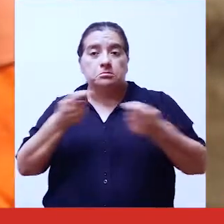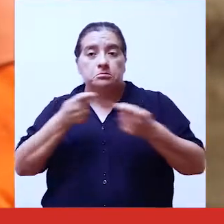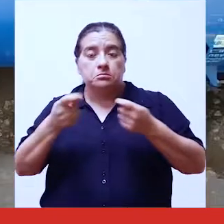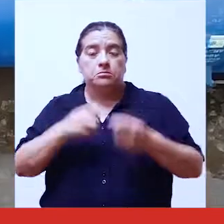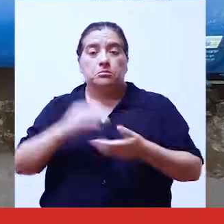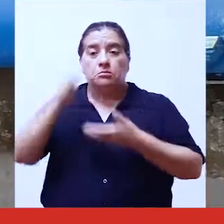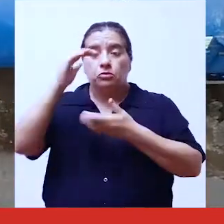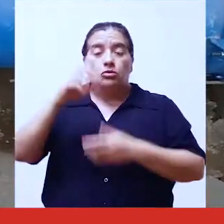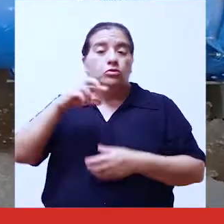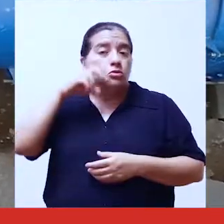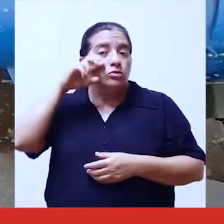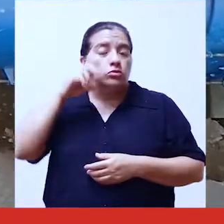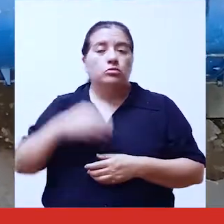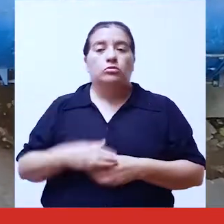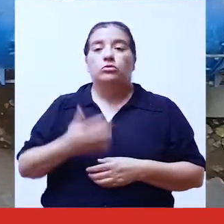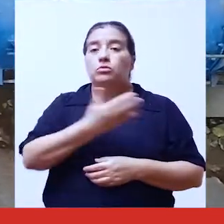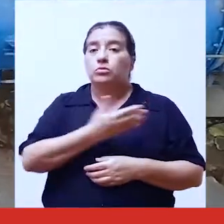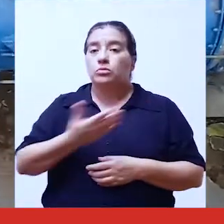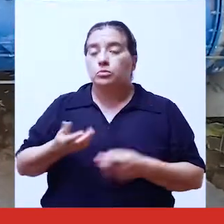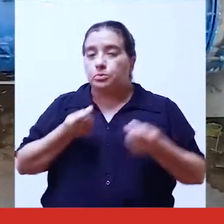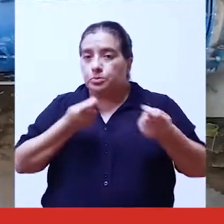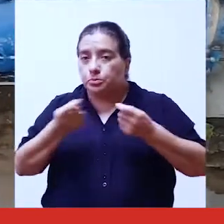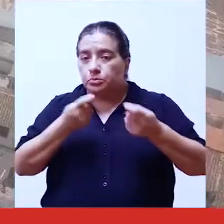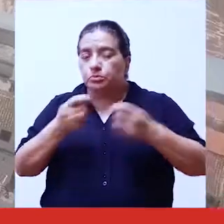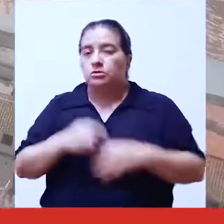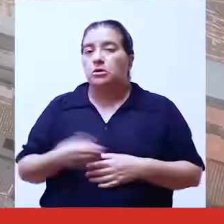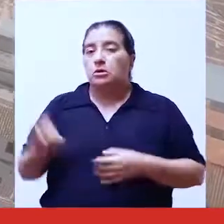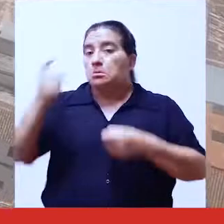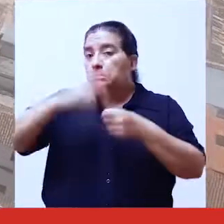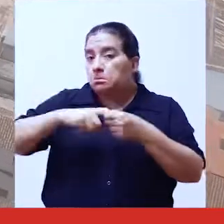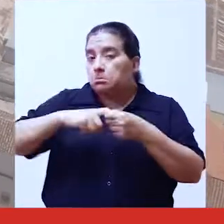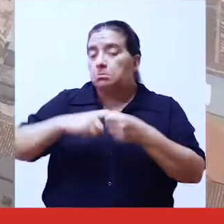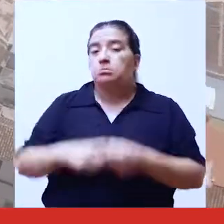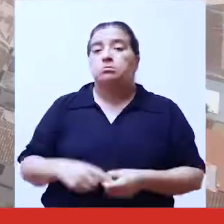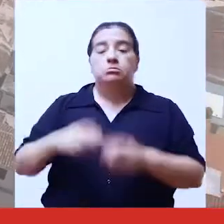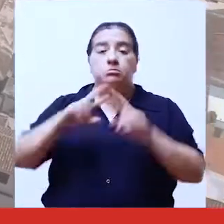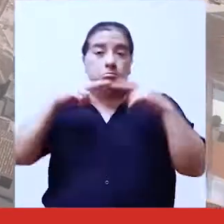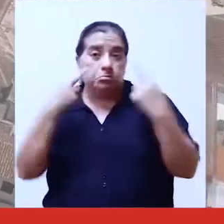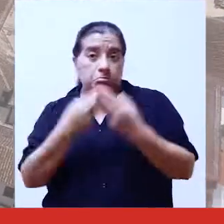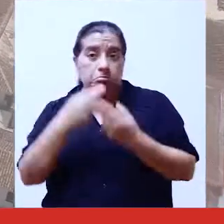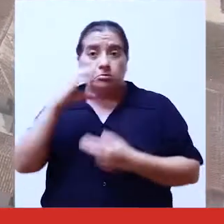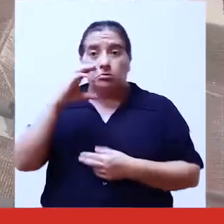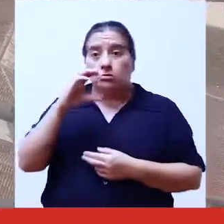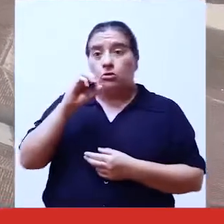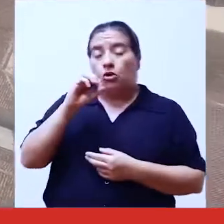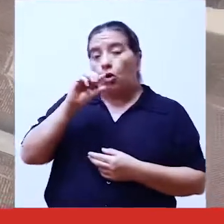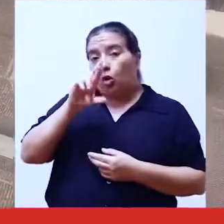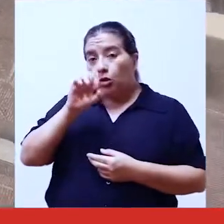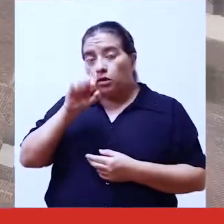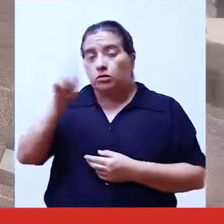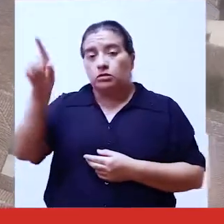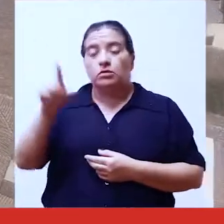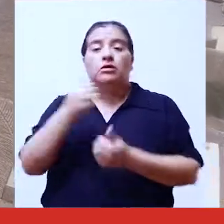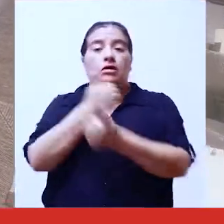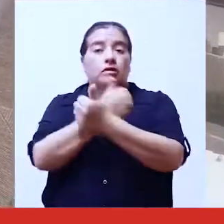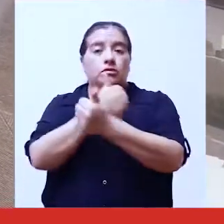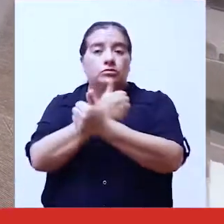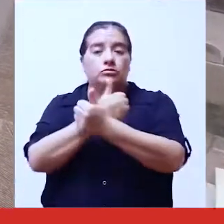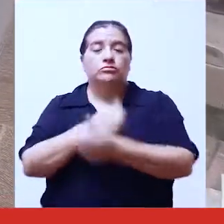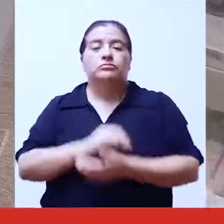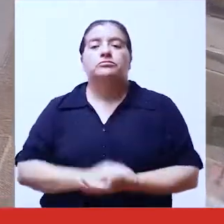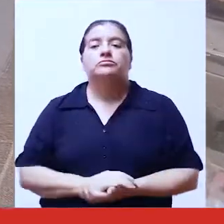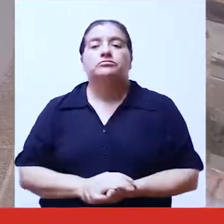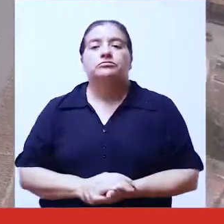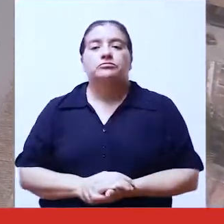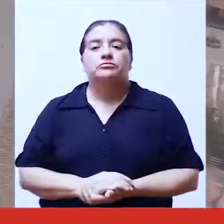coordinadora del Poder Ejecutivo en las regiones de Piura y Puno. Ministra participó en el Gore Ejecutivo Extraordinario 2020 realizado en la